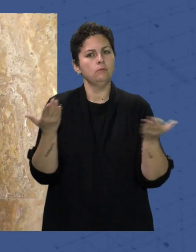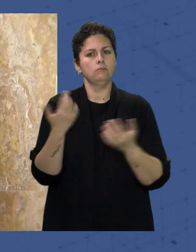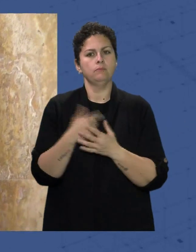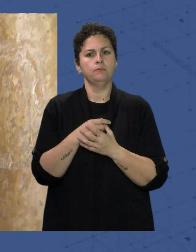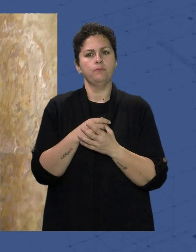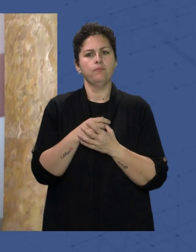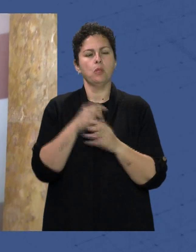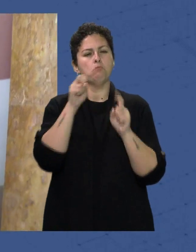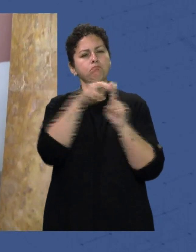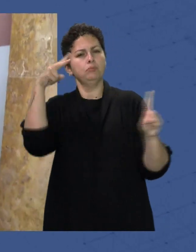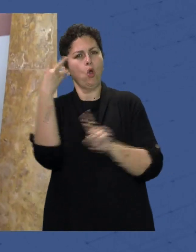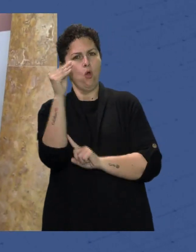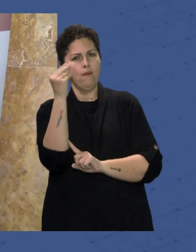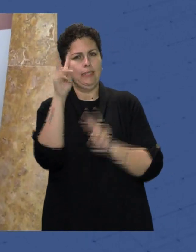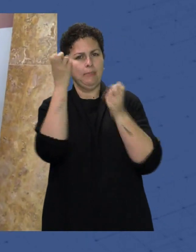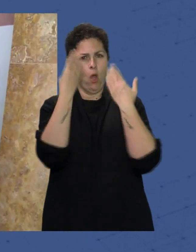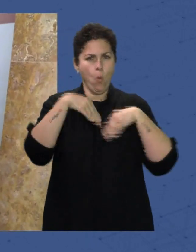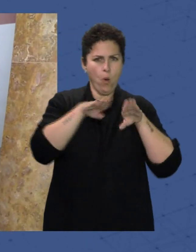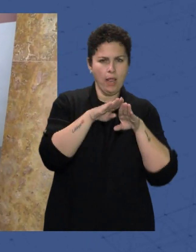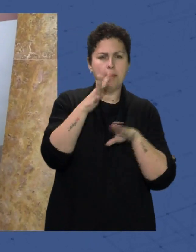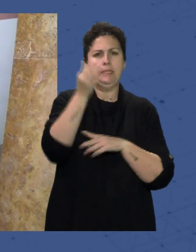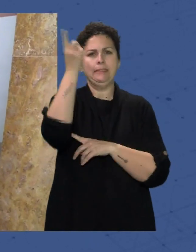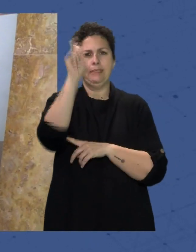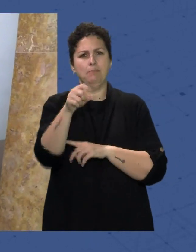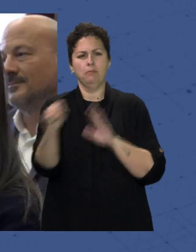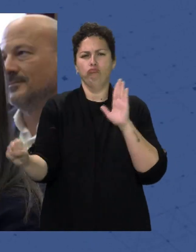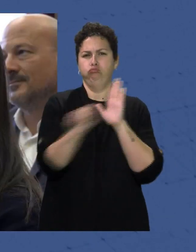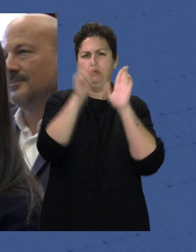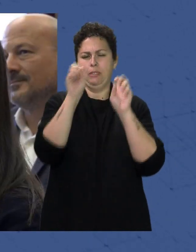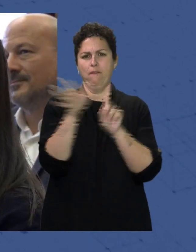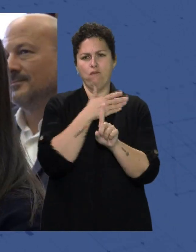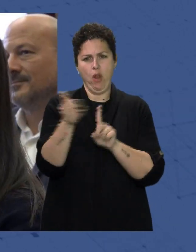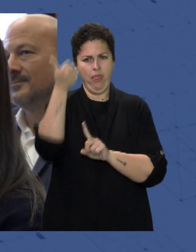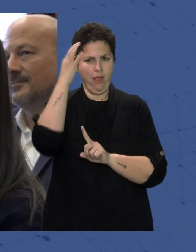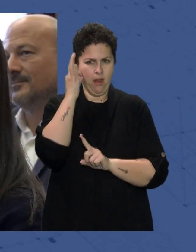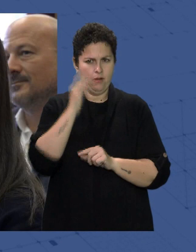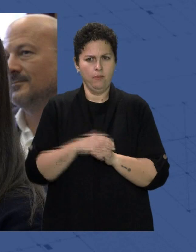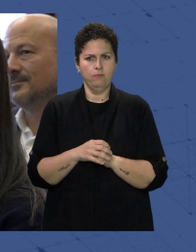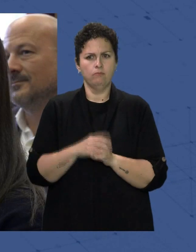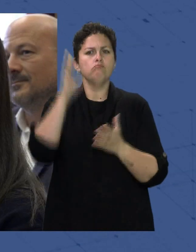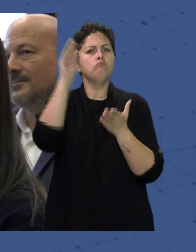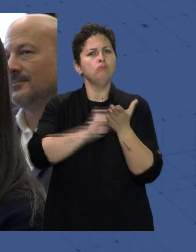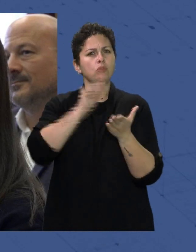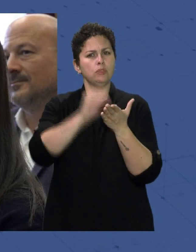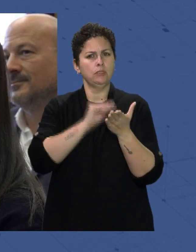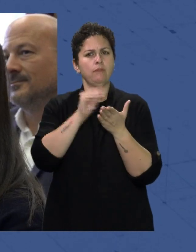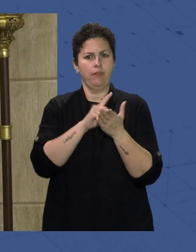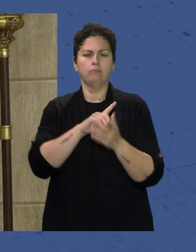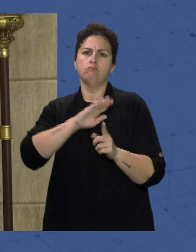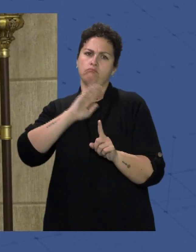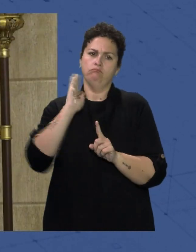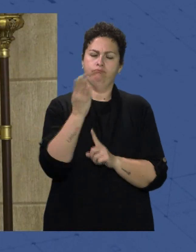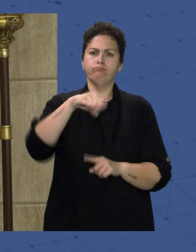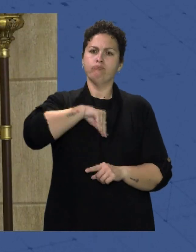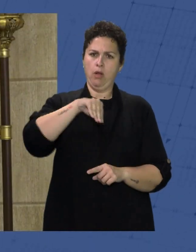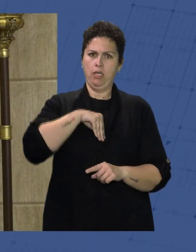juvenil Tanto sobre la igualdad Como sobre la lacra De la violencia De género Que llega en muchas ocasiones A cobrarse vidas Los casos